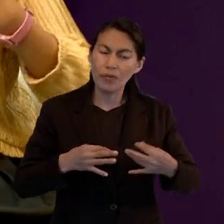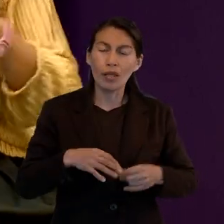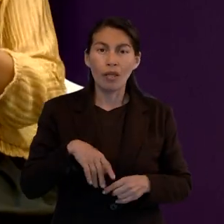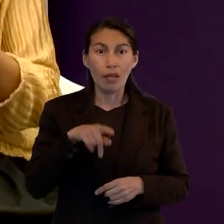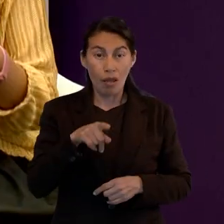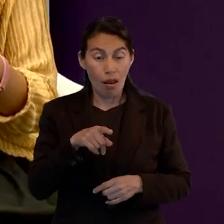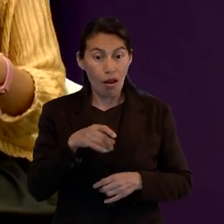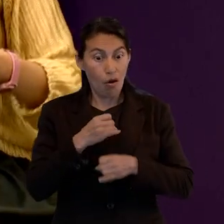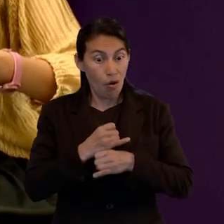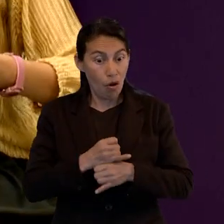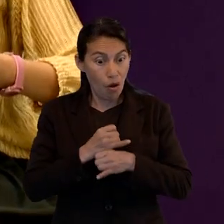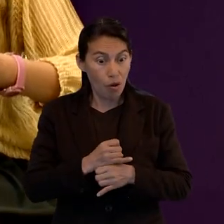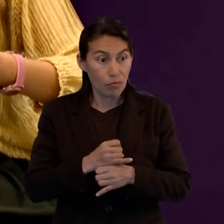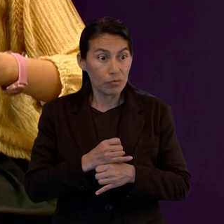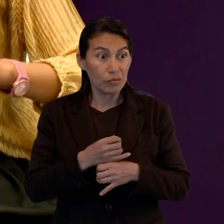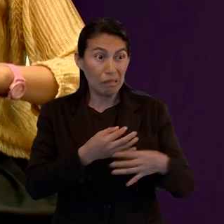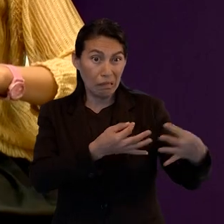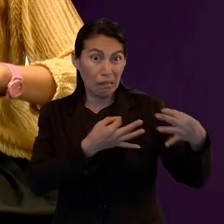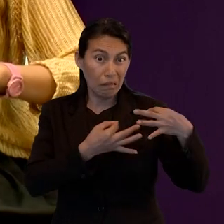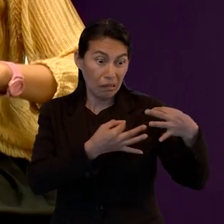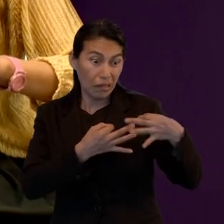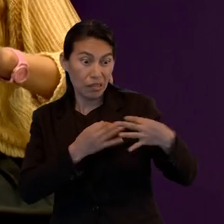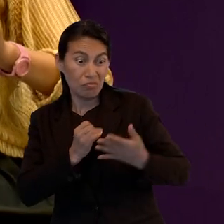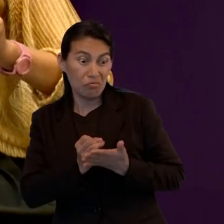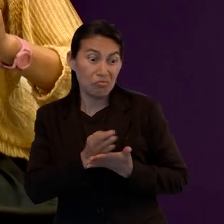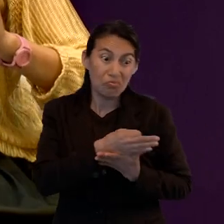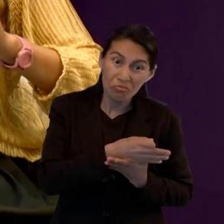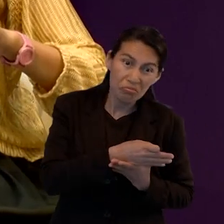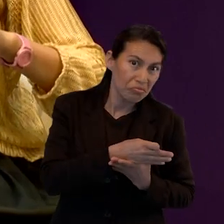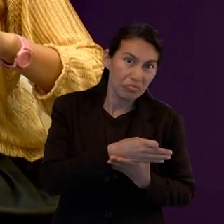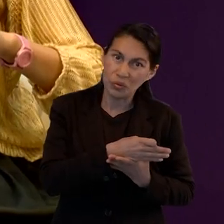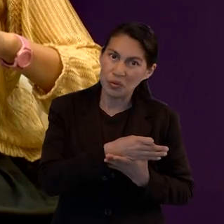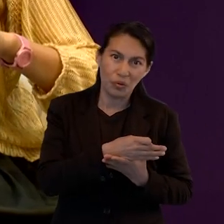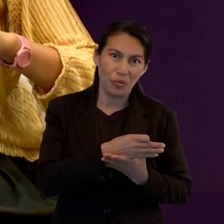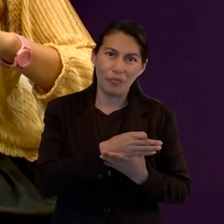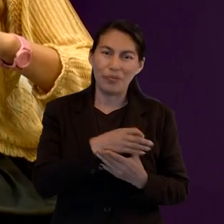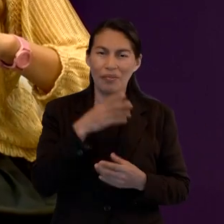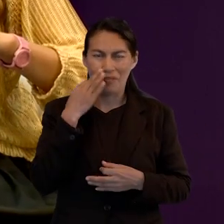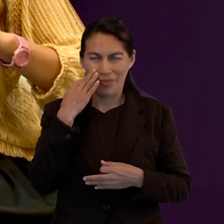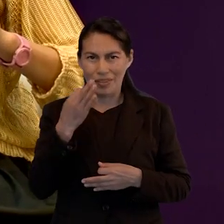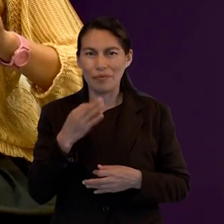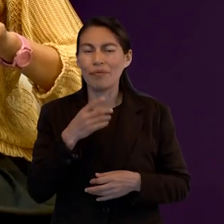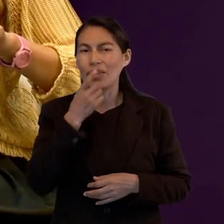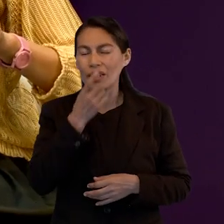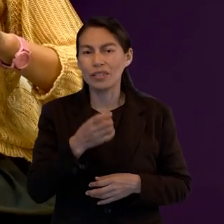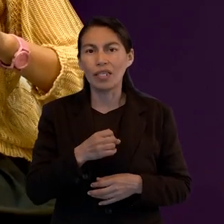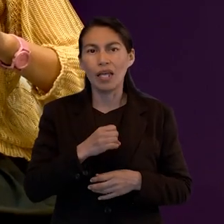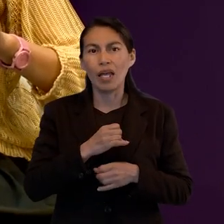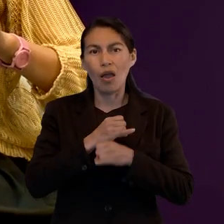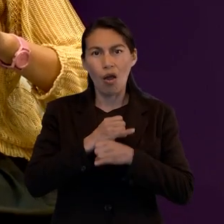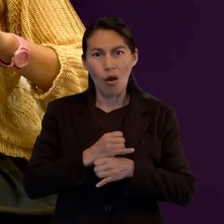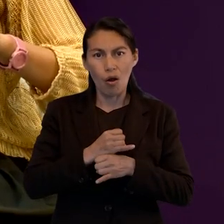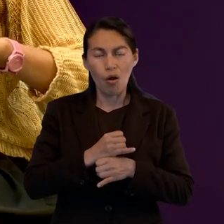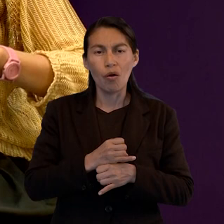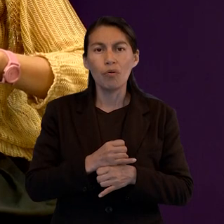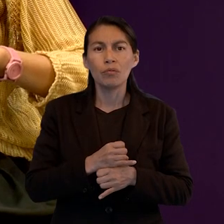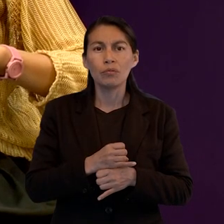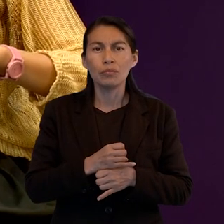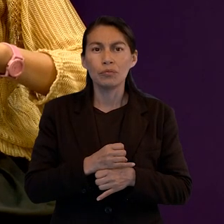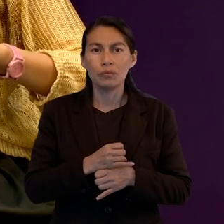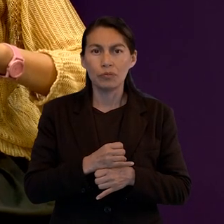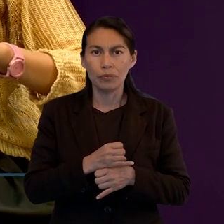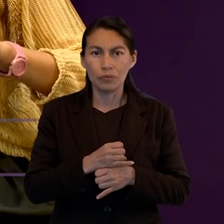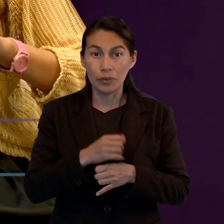pues no cedió ante las tentaciones, en Job 42.4 dice, leo de la versión de traducción en lengua